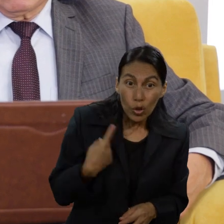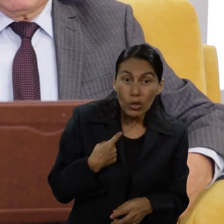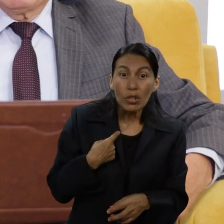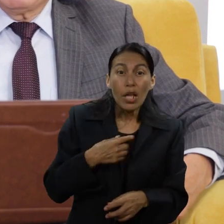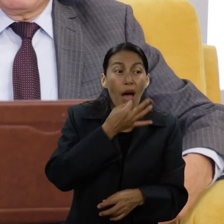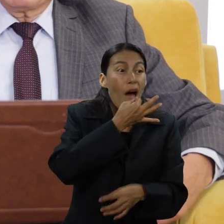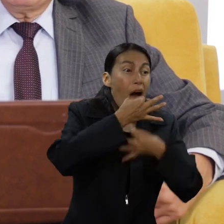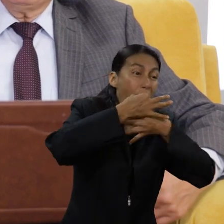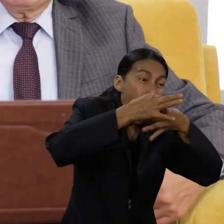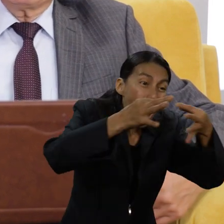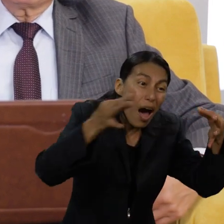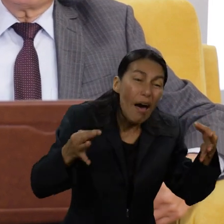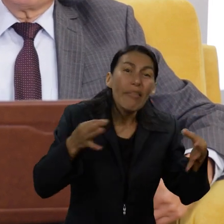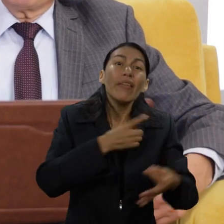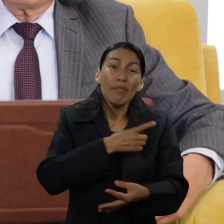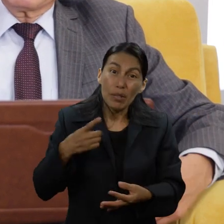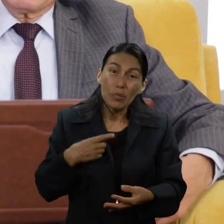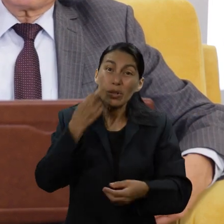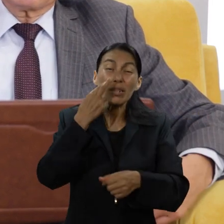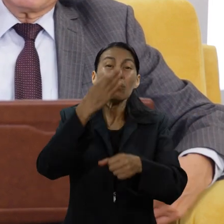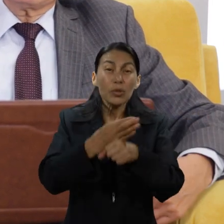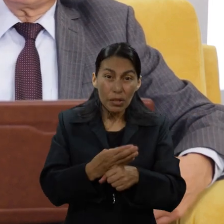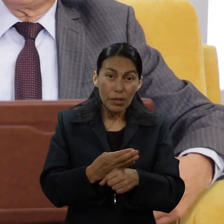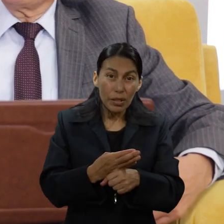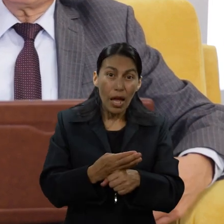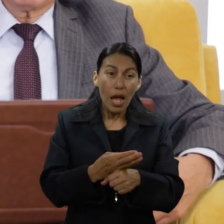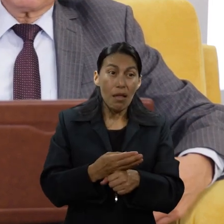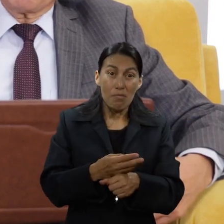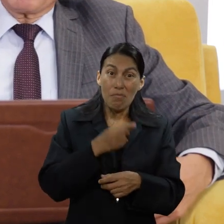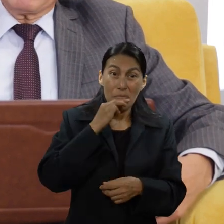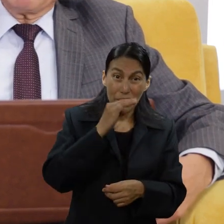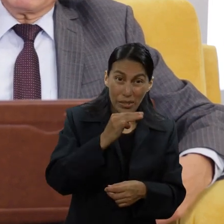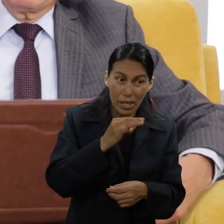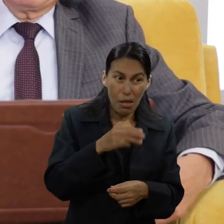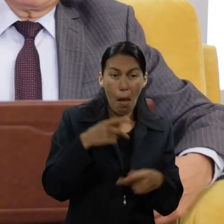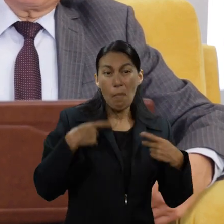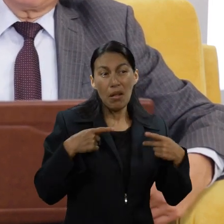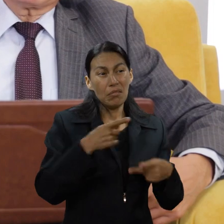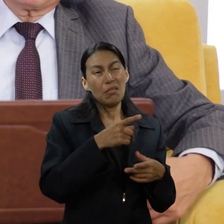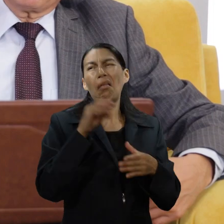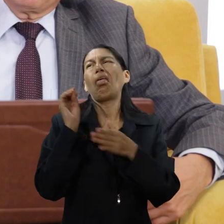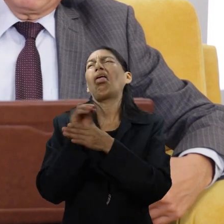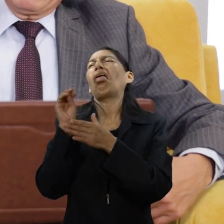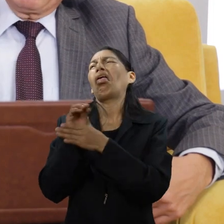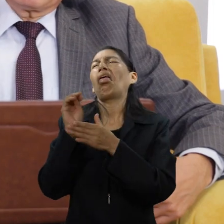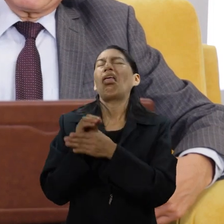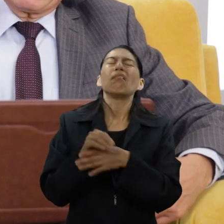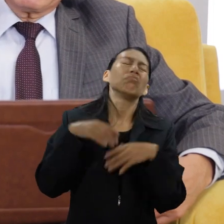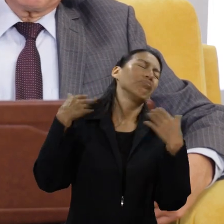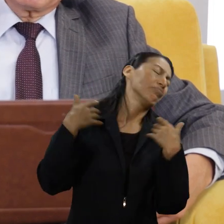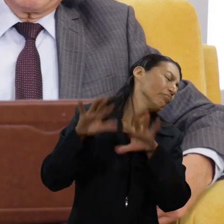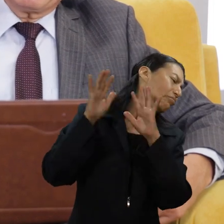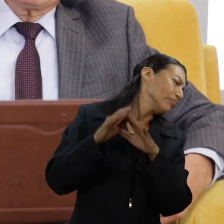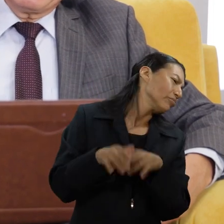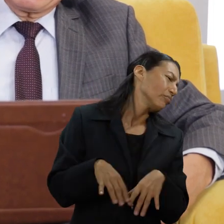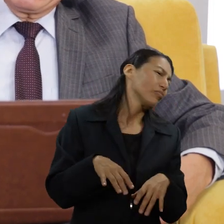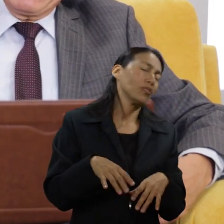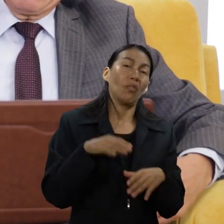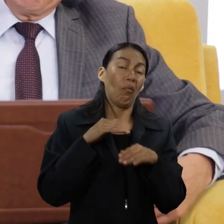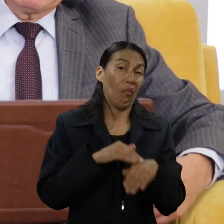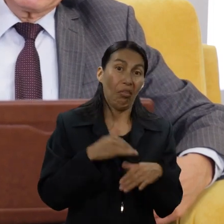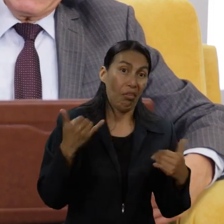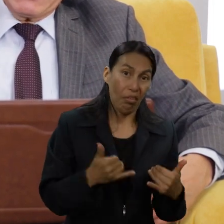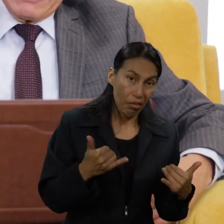Y si la gente hace o no hace caso, ese ya no es nuestro problema. Nuestra gran responsabilidad es